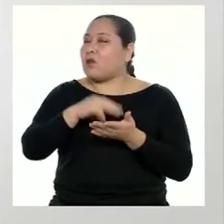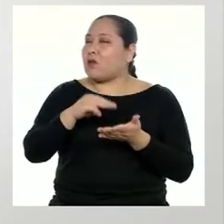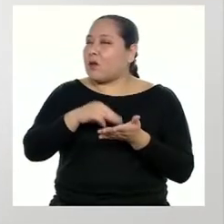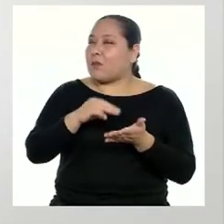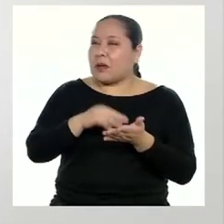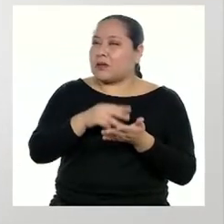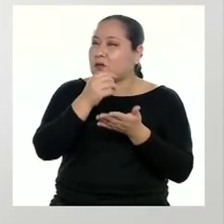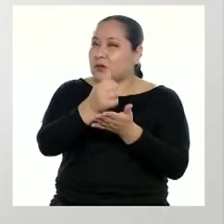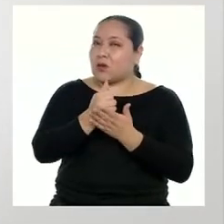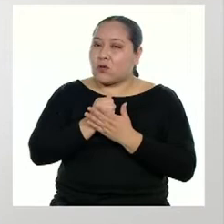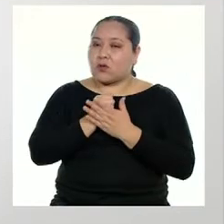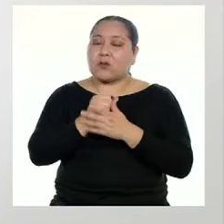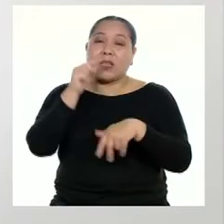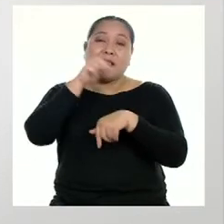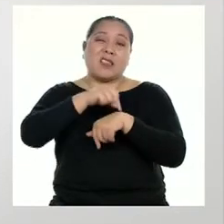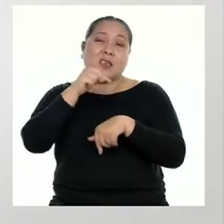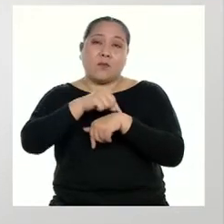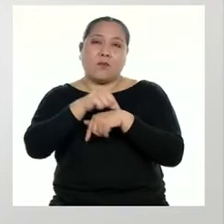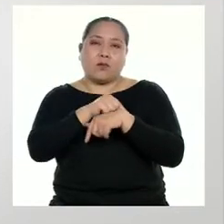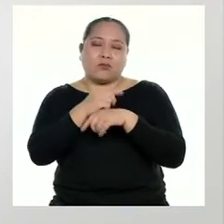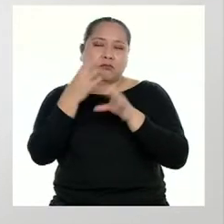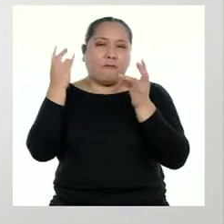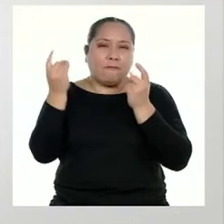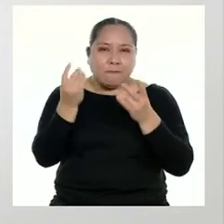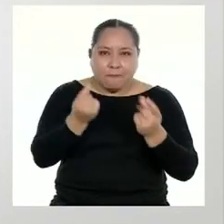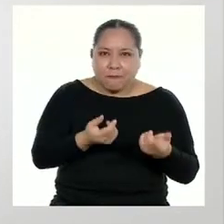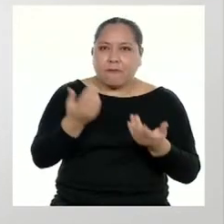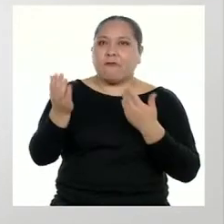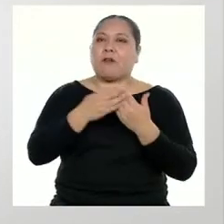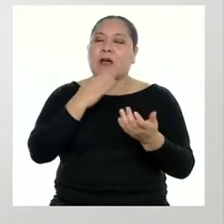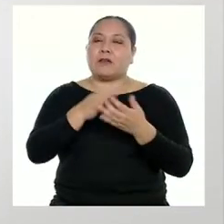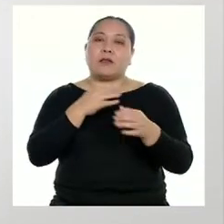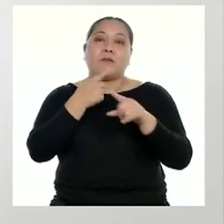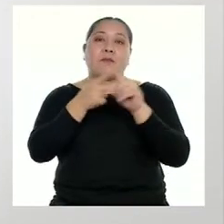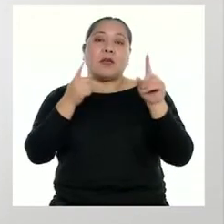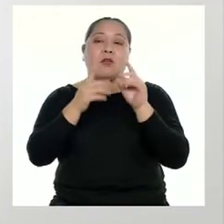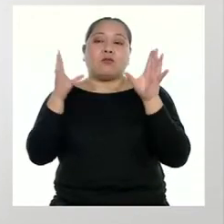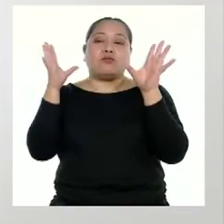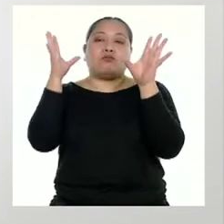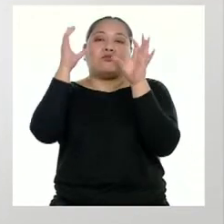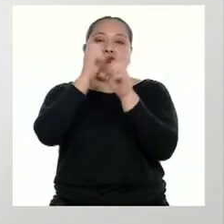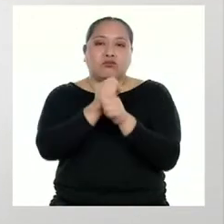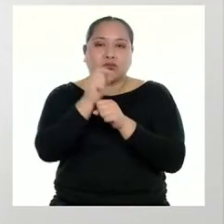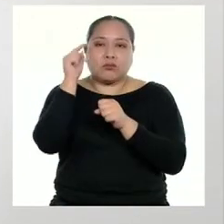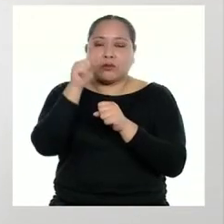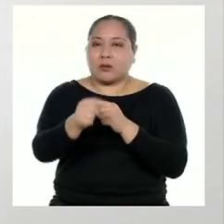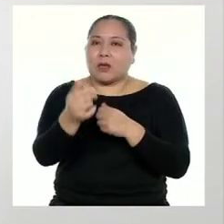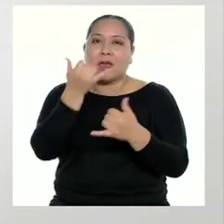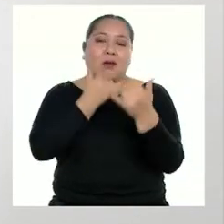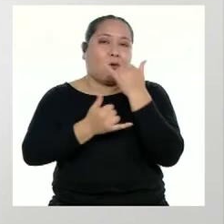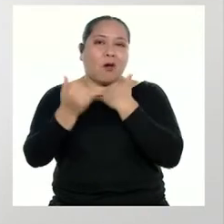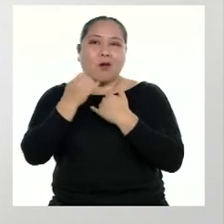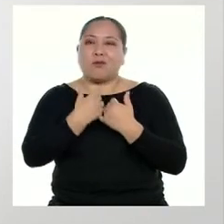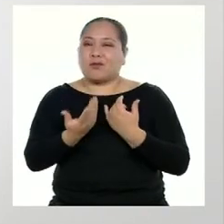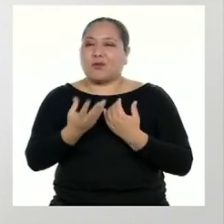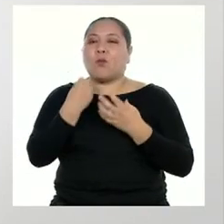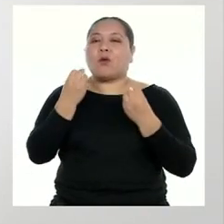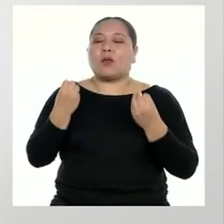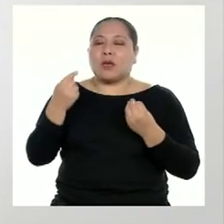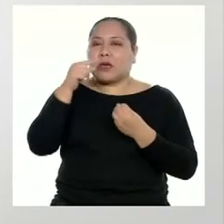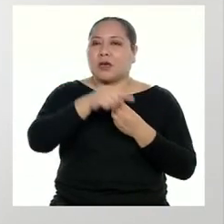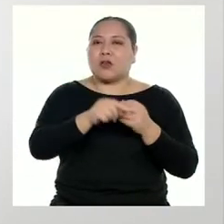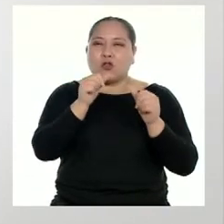ventaja es el ahorro del tiempo pero también está el hecho de que reducimos la posibilidad de equivocación cuando hacemos